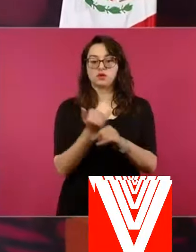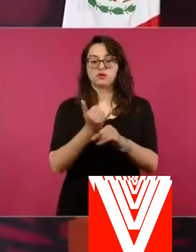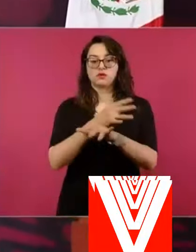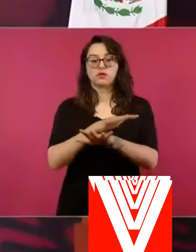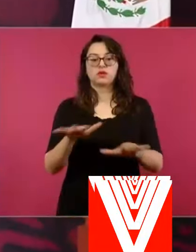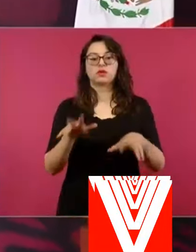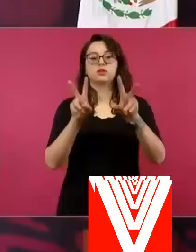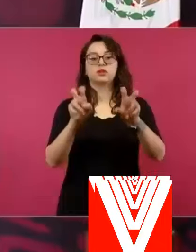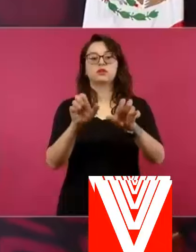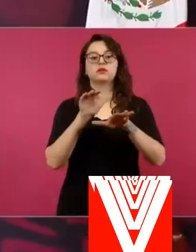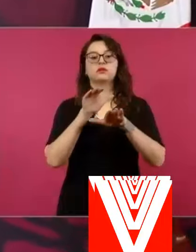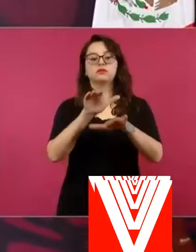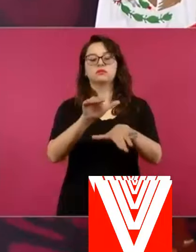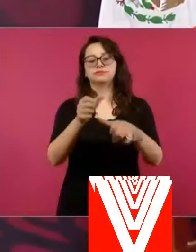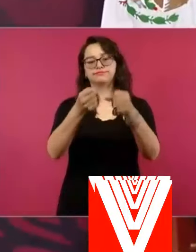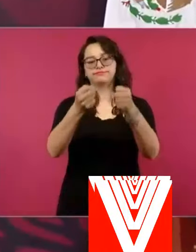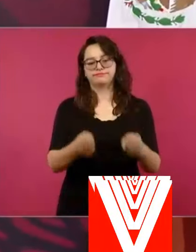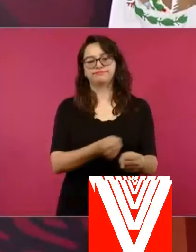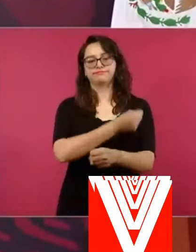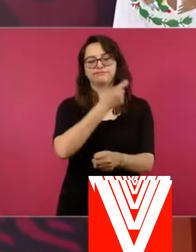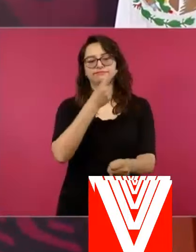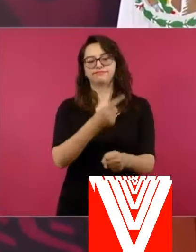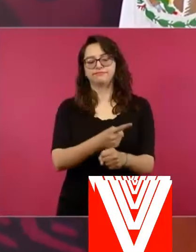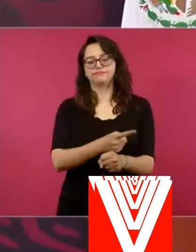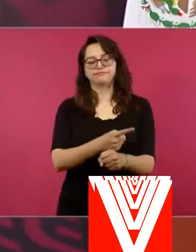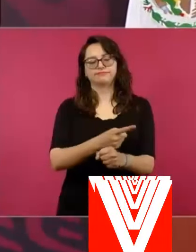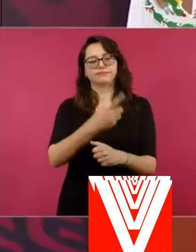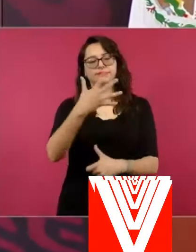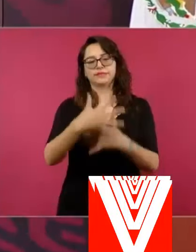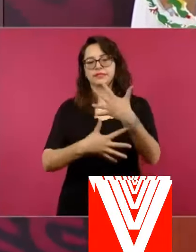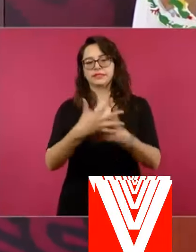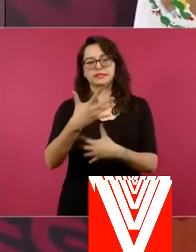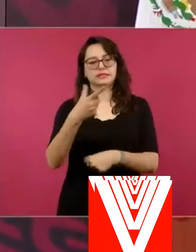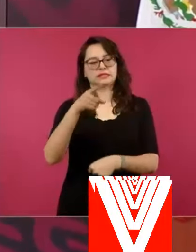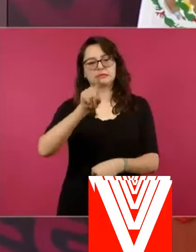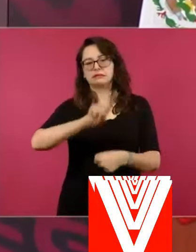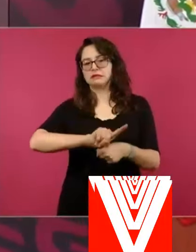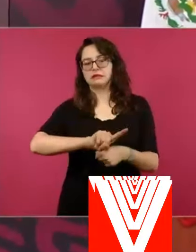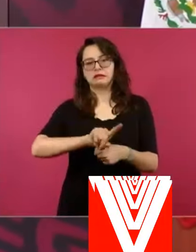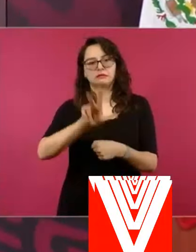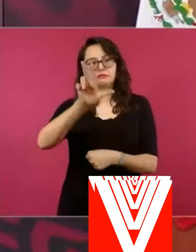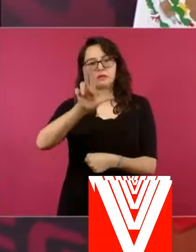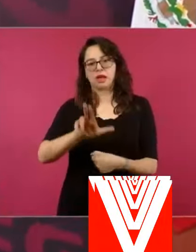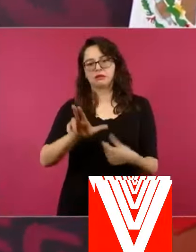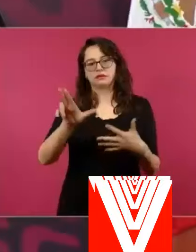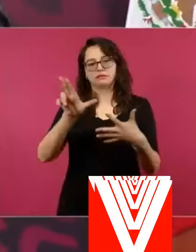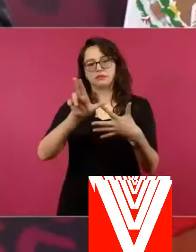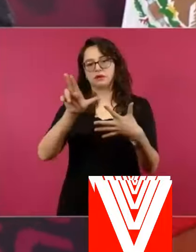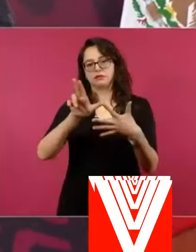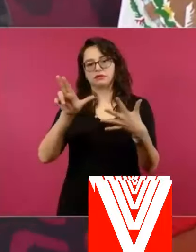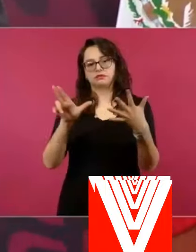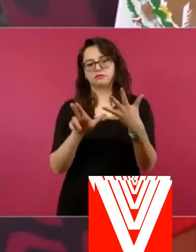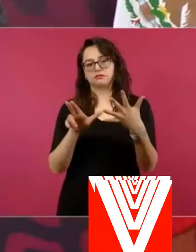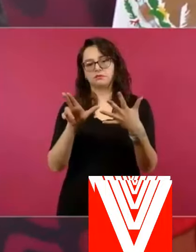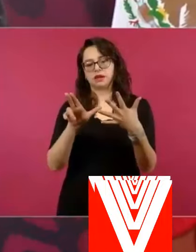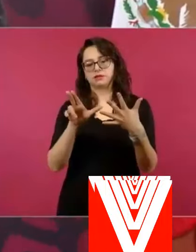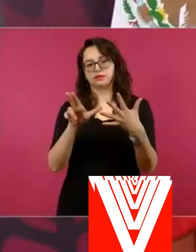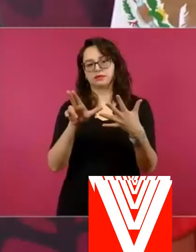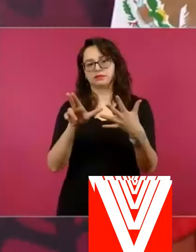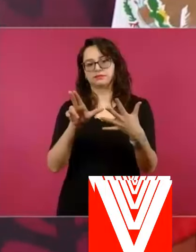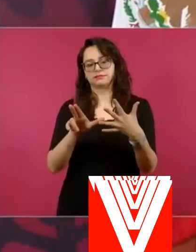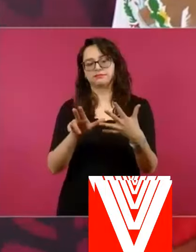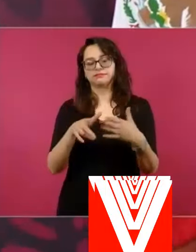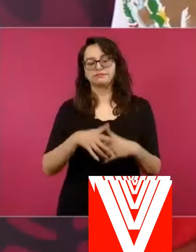cada 15 días. Pues es un día